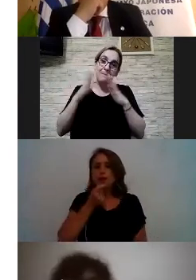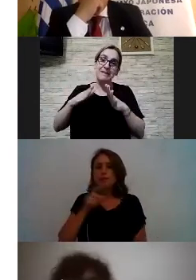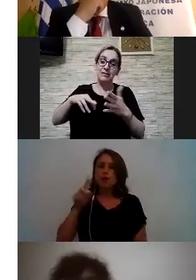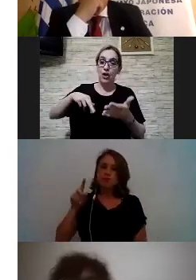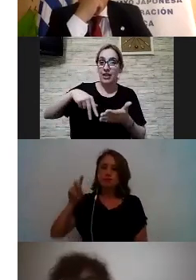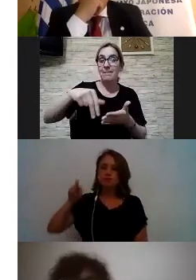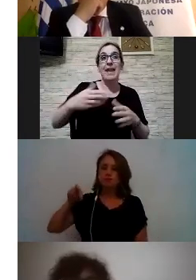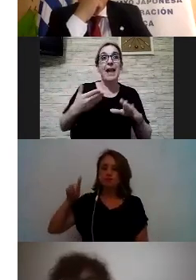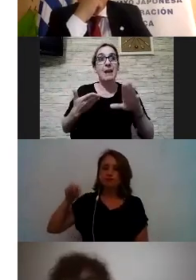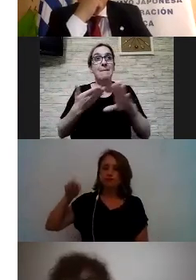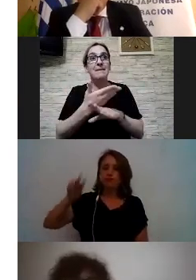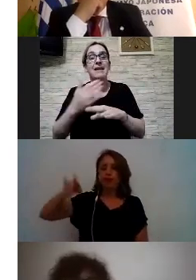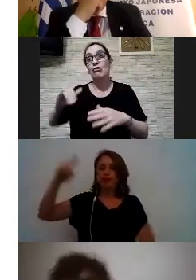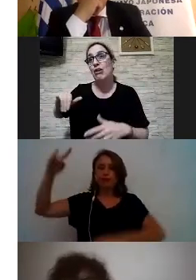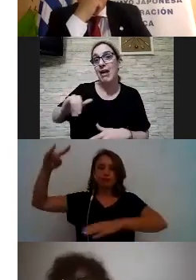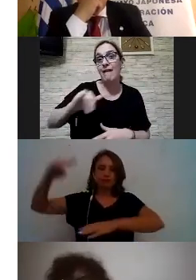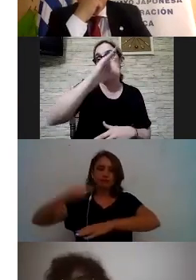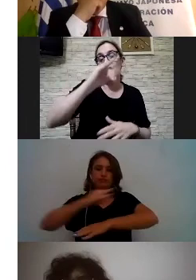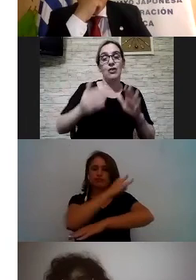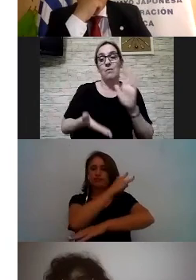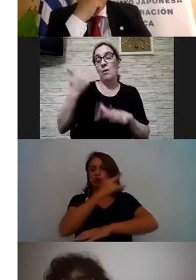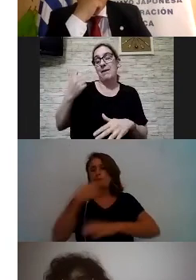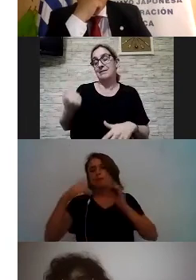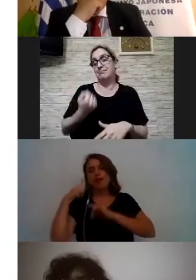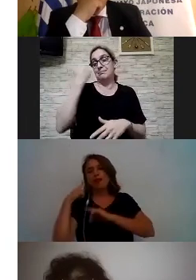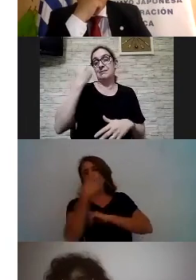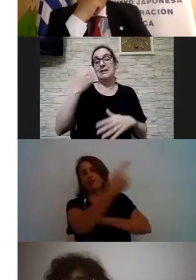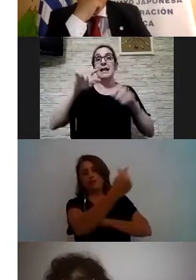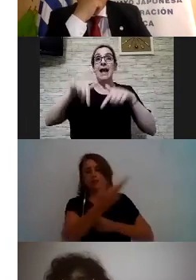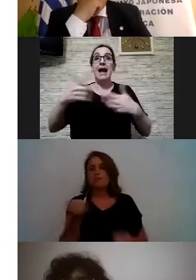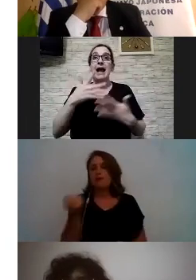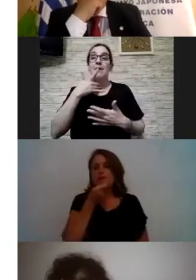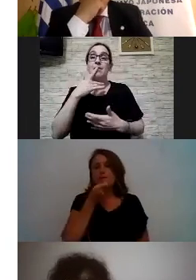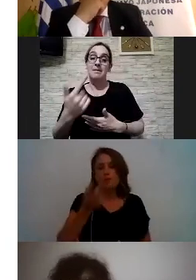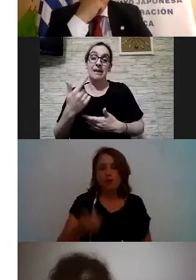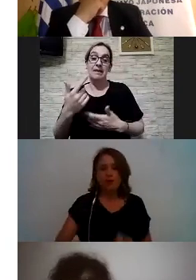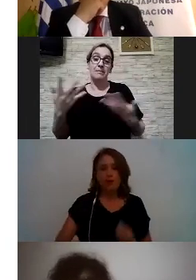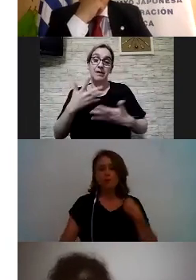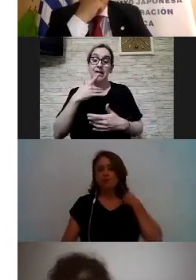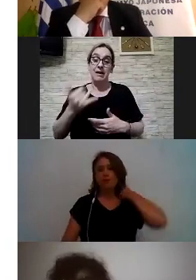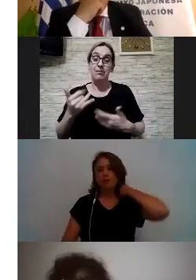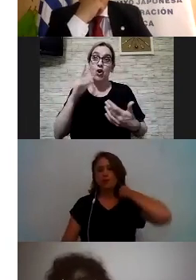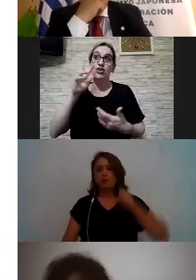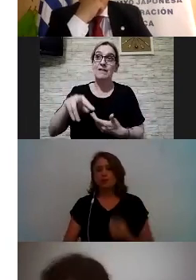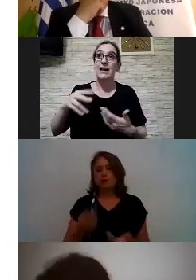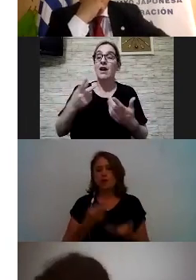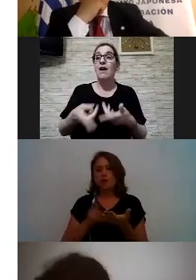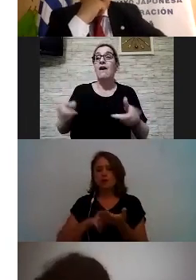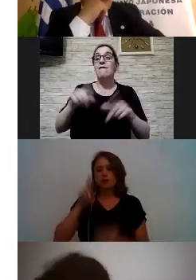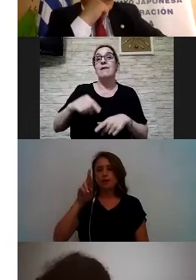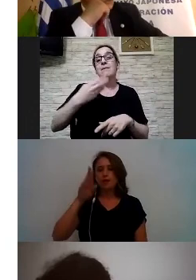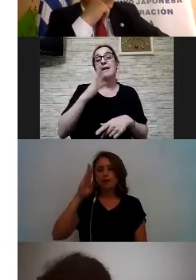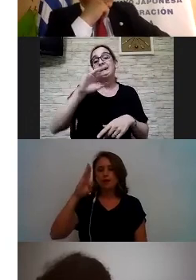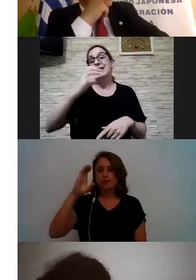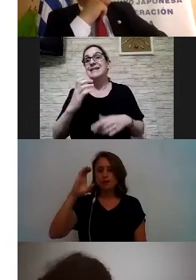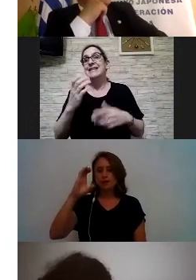en avión ¿no? como lo más lejano aquí por ejemplo se ve en esto volvemos a lo de RBC ¿no? bueno el acceso a la